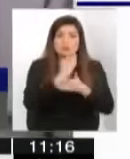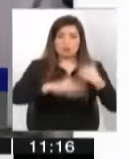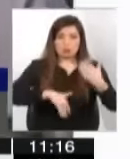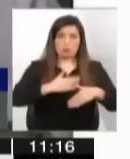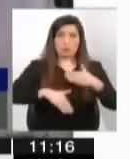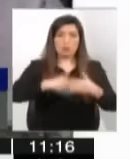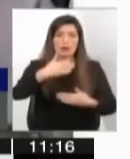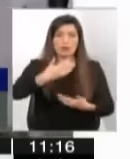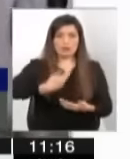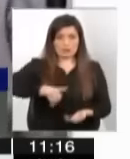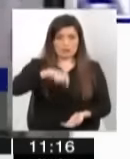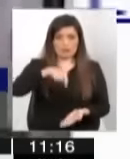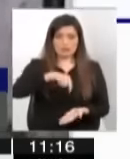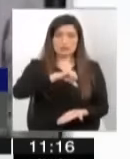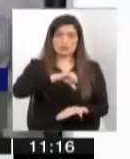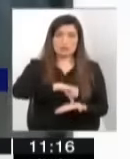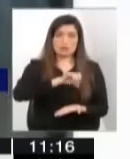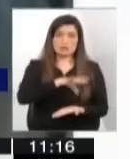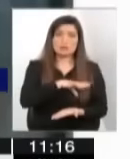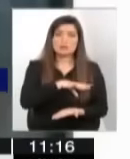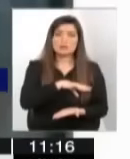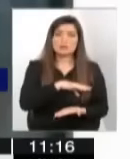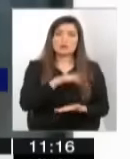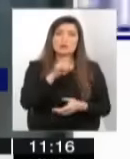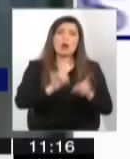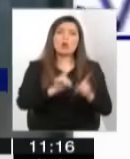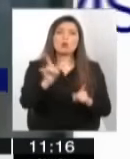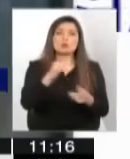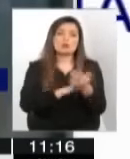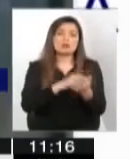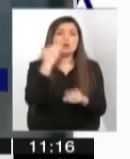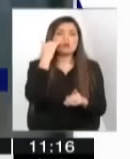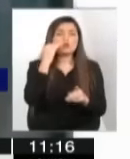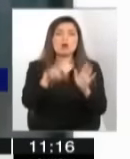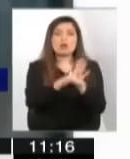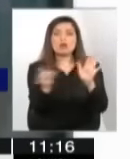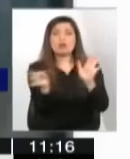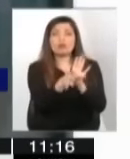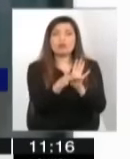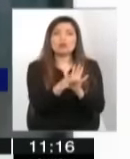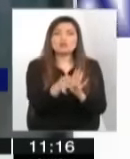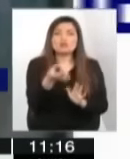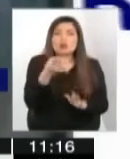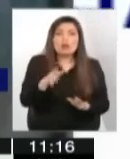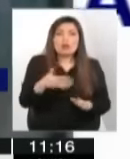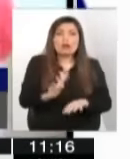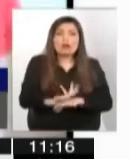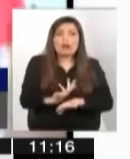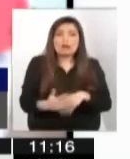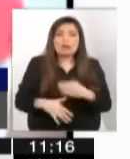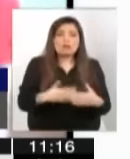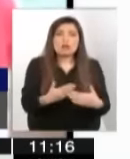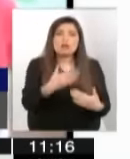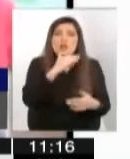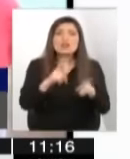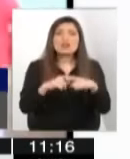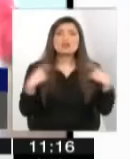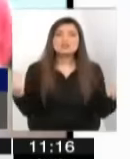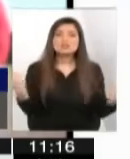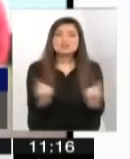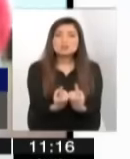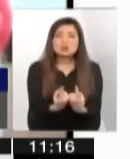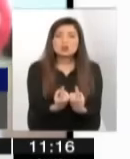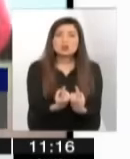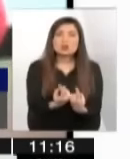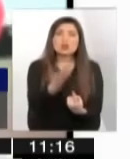quiere, ¿cierto?, abordar, por ejemplo, infractores de ley, se implementa con lo que había. Nosotros lo manifestamos en esa oportunidad, no estaban las condiciones. No